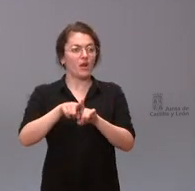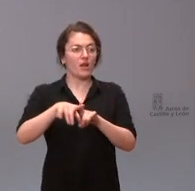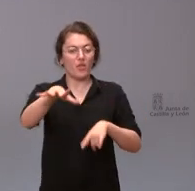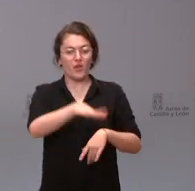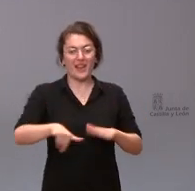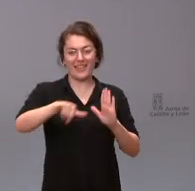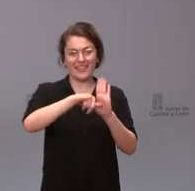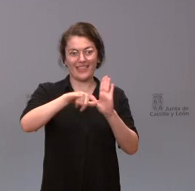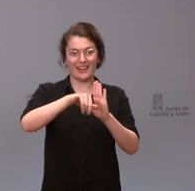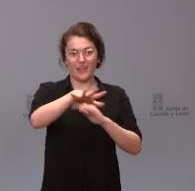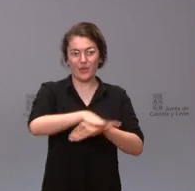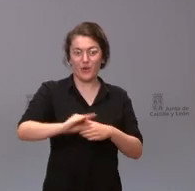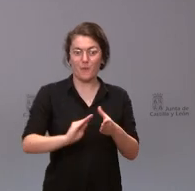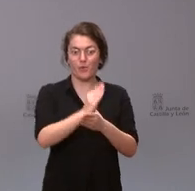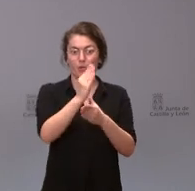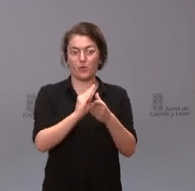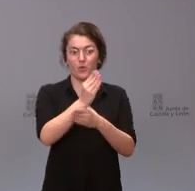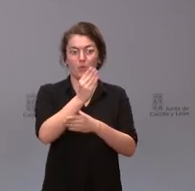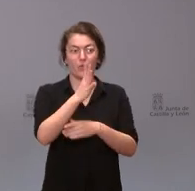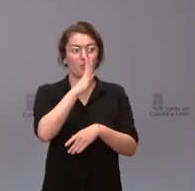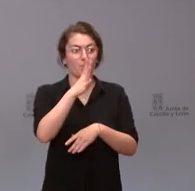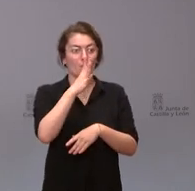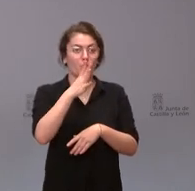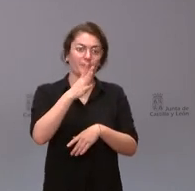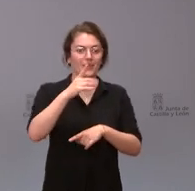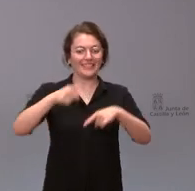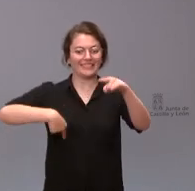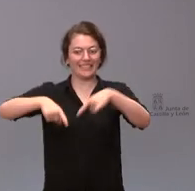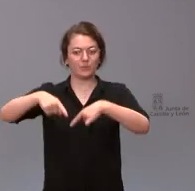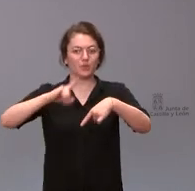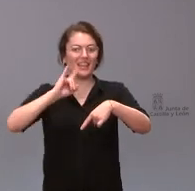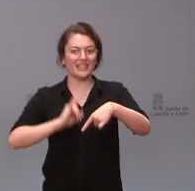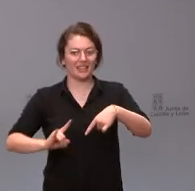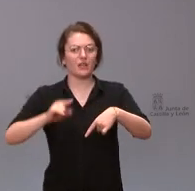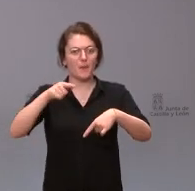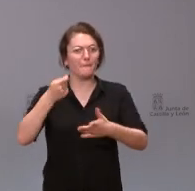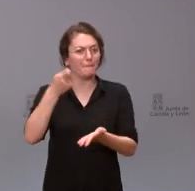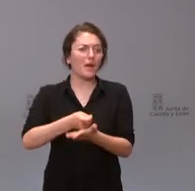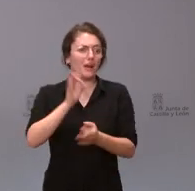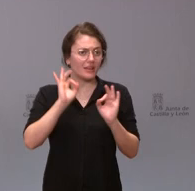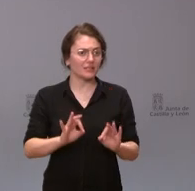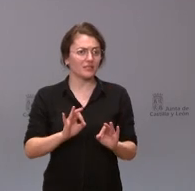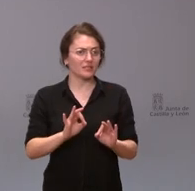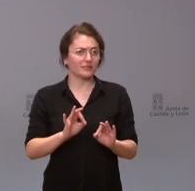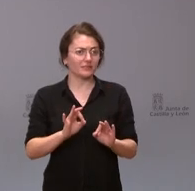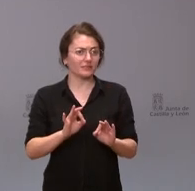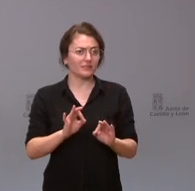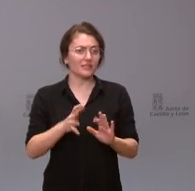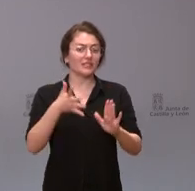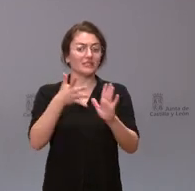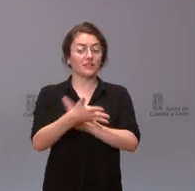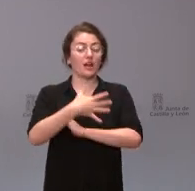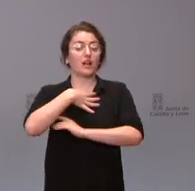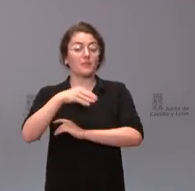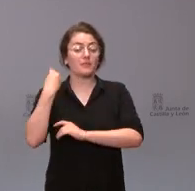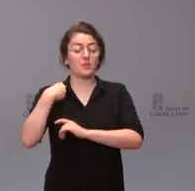toda vez que el transporte de la energía tiene un coste y que pudiera ser razonable por tanto que las empresas más